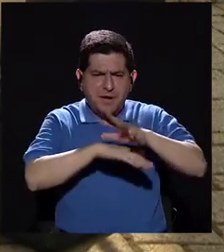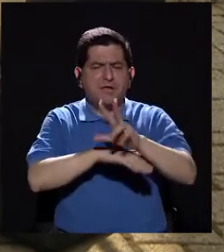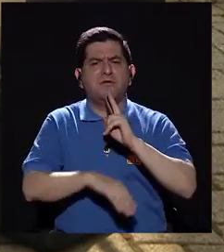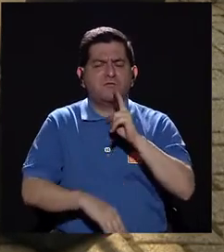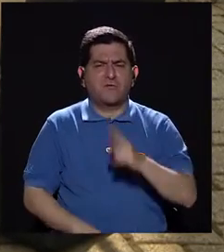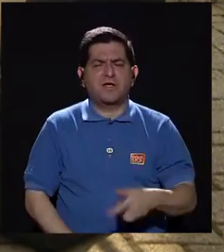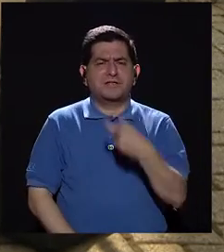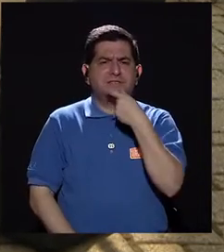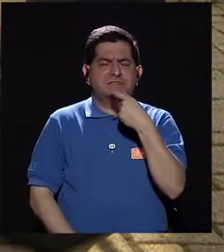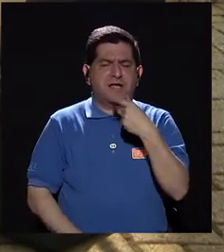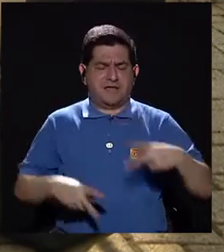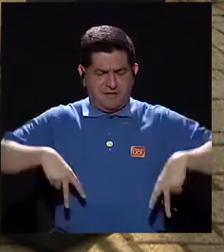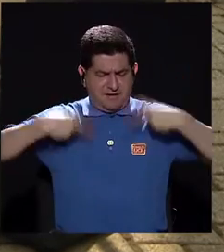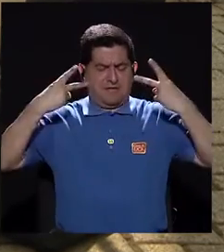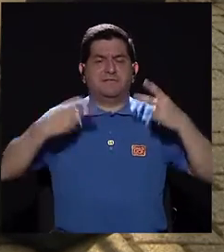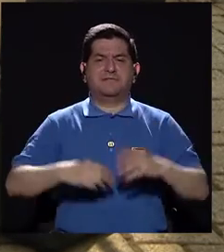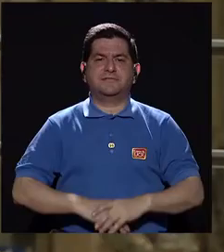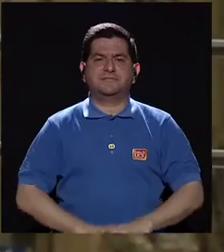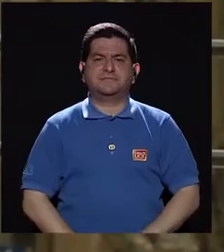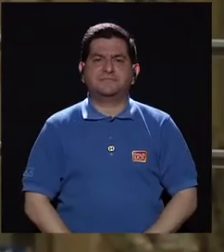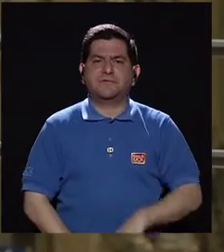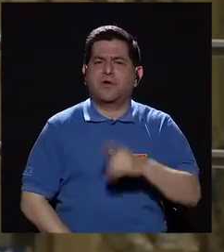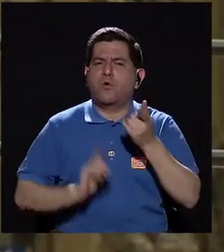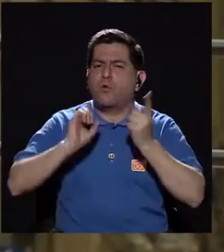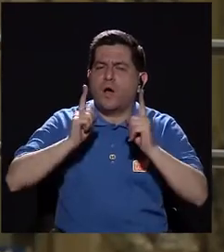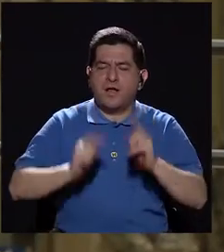¿cuál es la influencia real que tiene la risa en nuestras vidas?